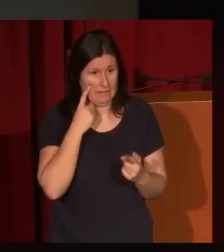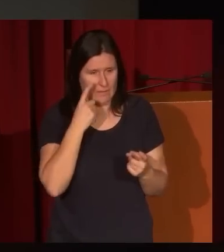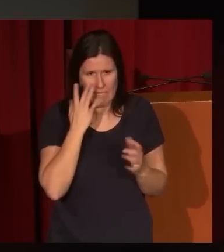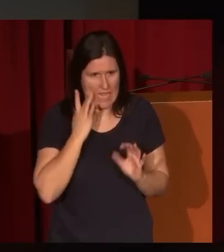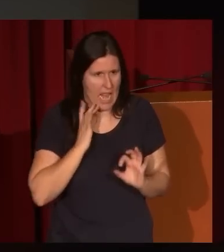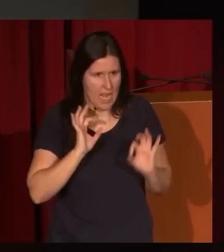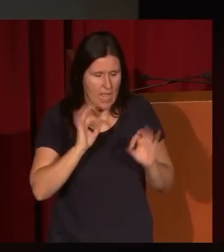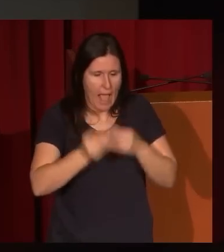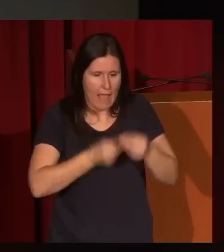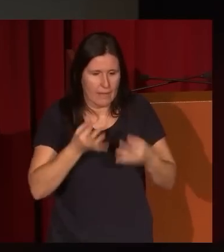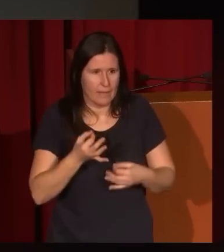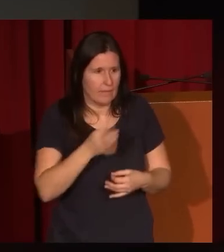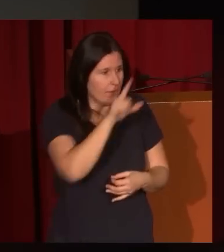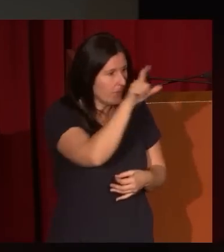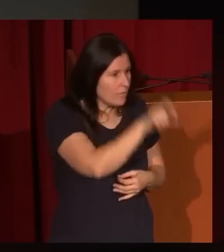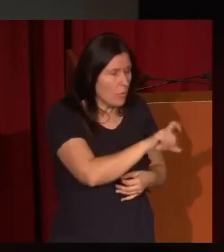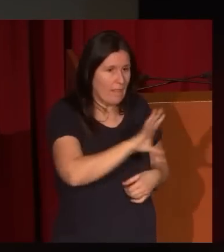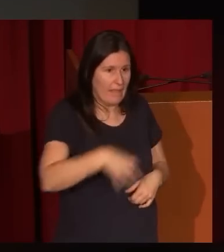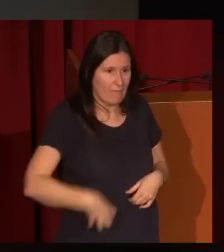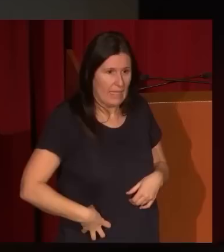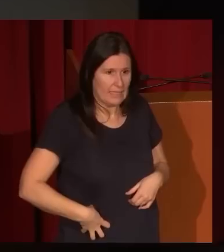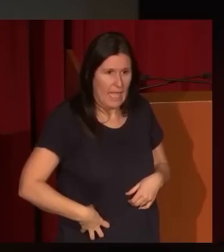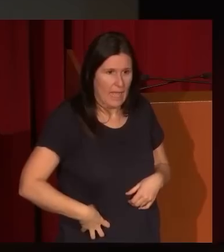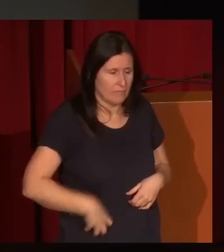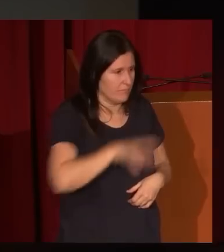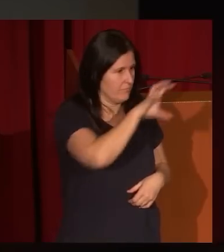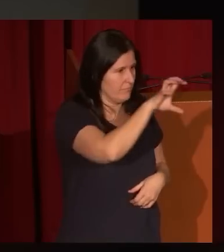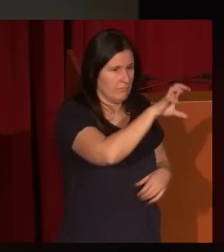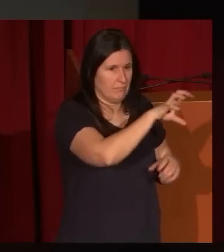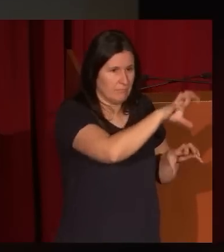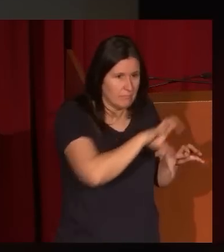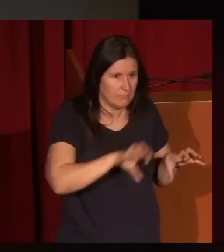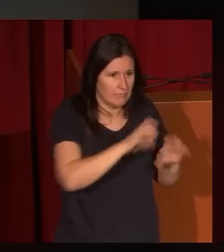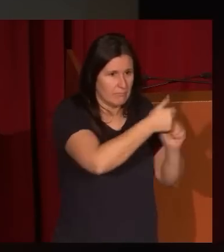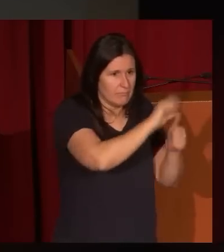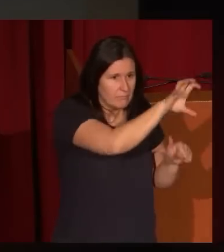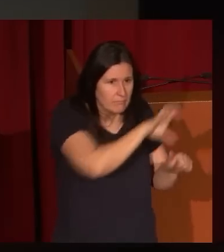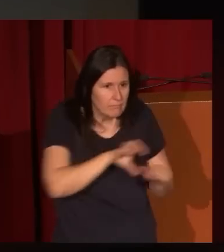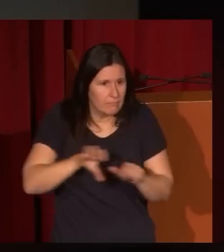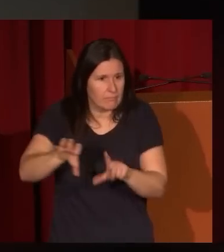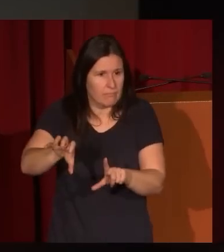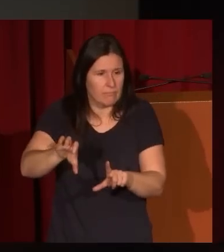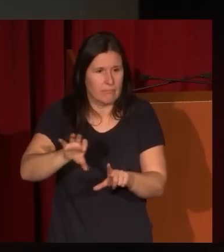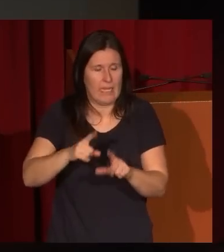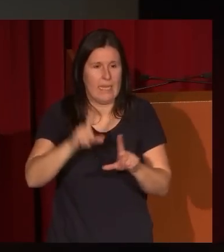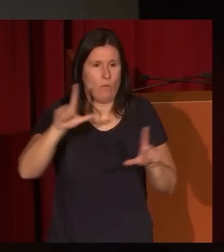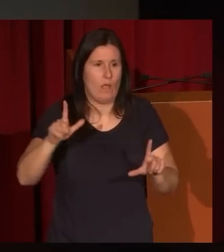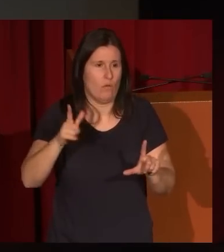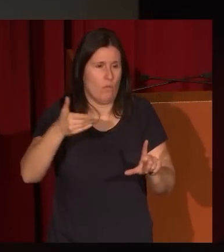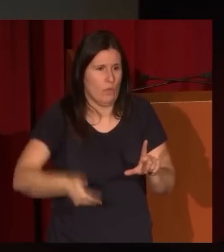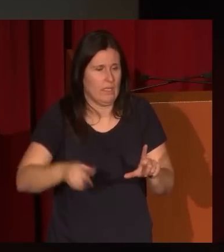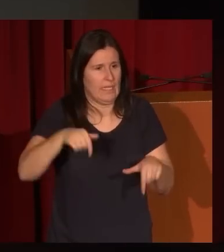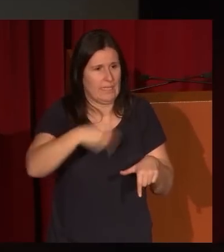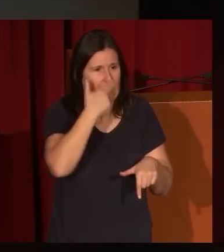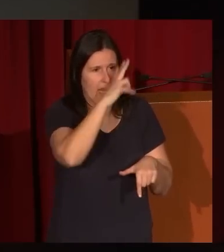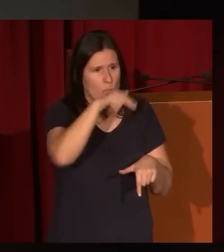transponer literalmente la figura de esta infanta en el monumental cuadro que tenemos aquí en el Museo del Prado, ¿no? Este es su